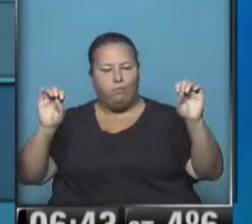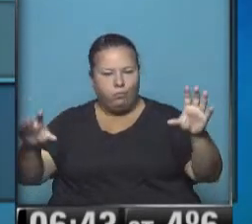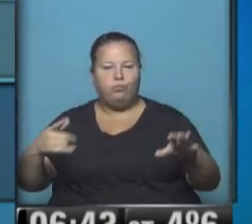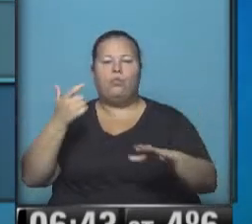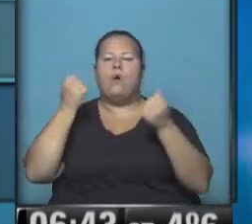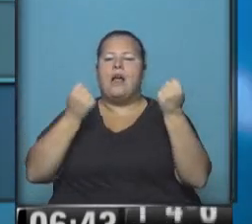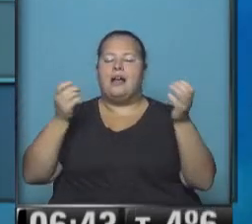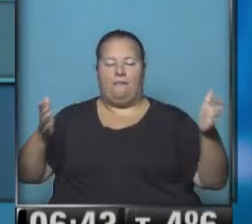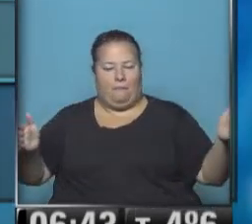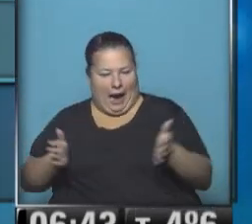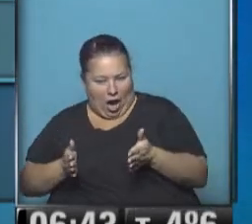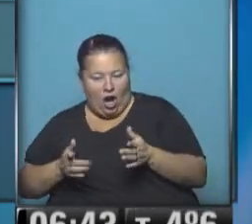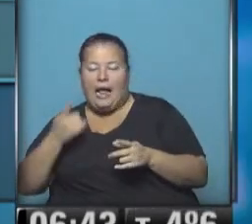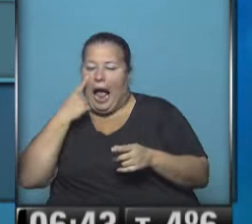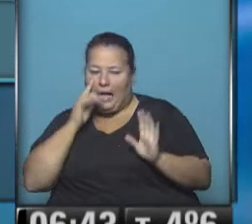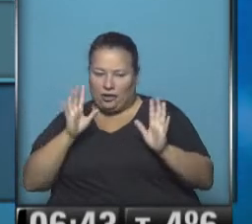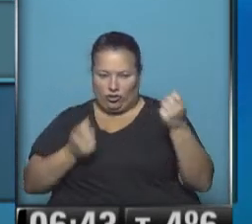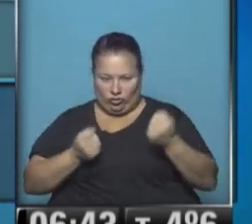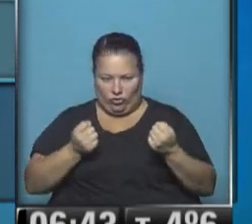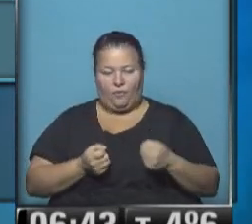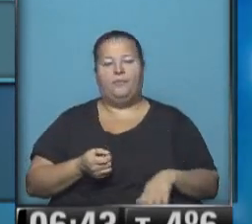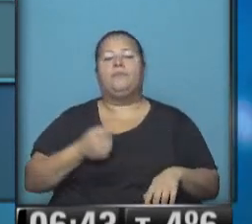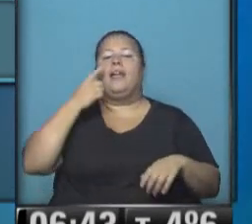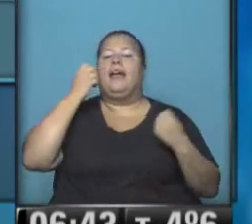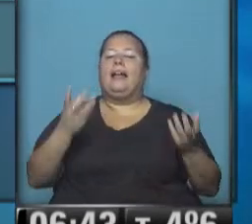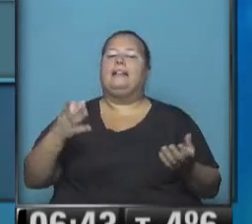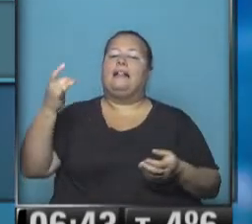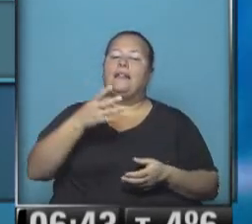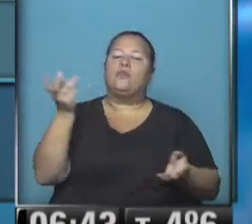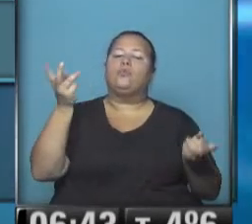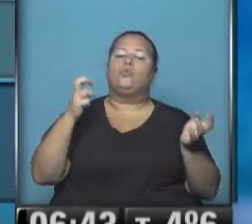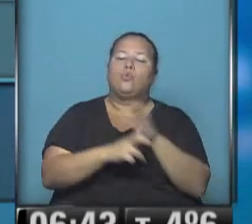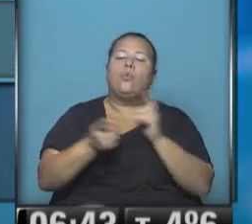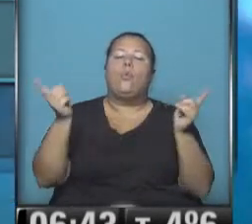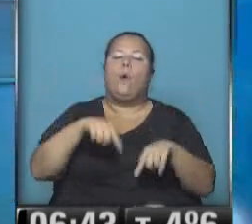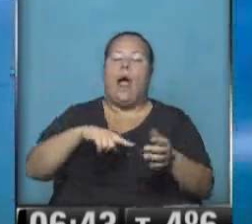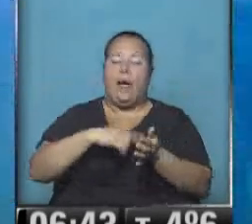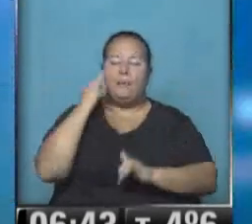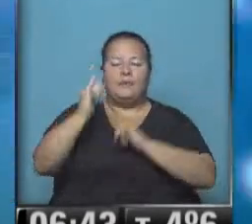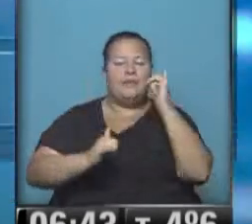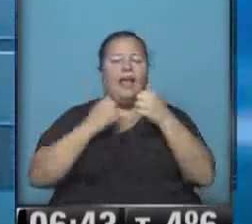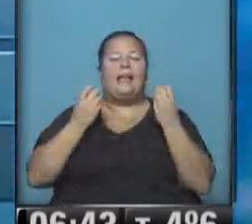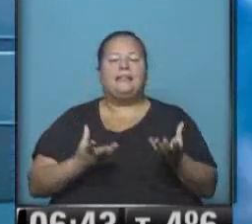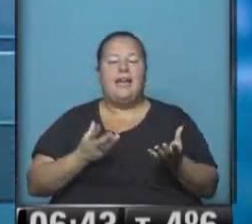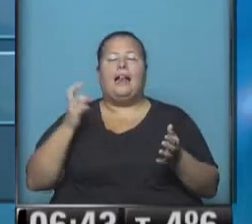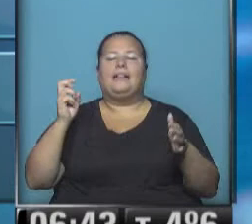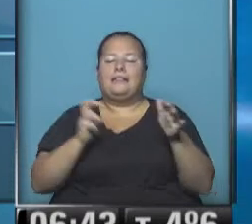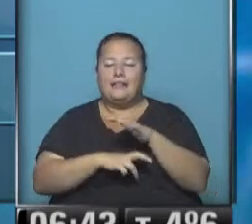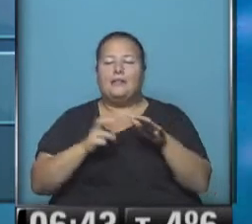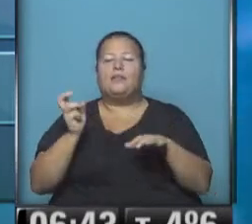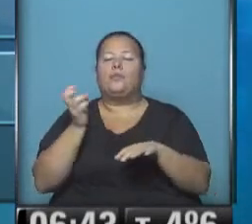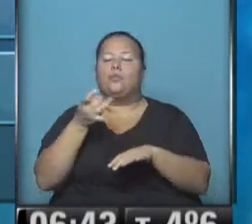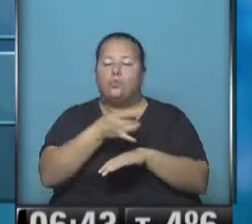hay un carril reducido, así que estar muy atentos. Veamos qué pasa con los servicios, volvemos a la ciudad, repasamos cómo están trenes, subtes y premetro.